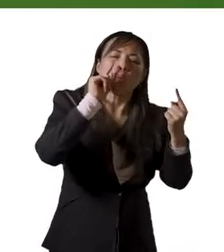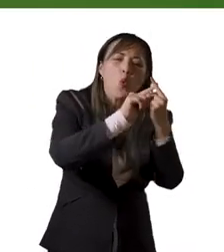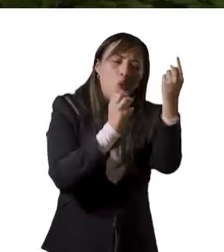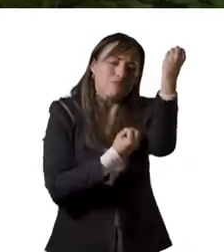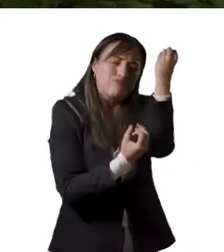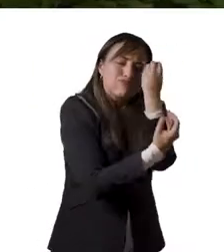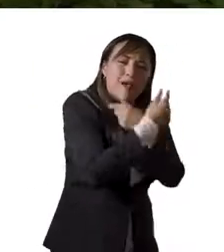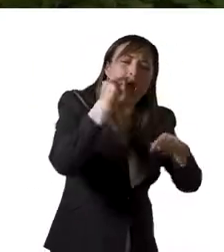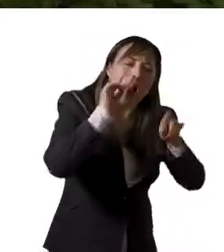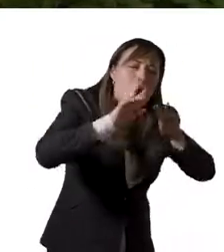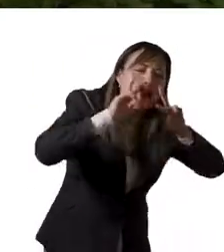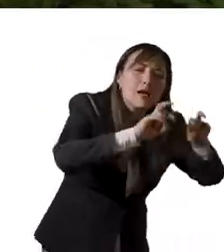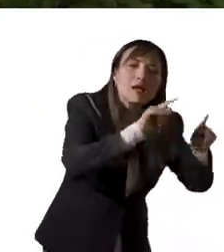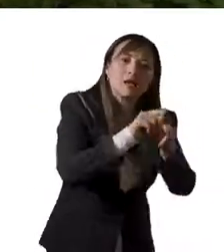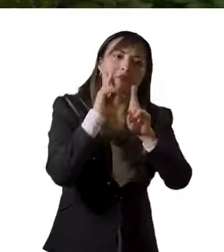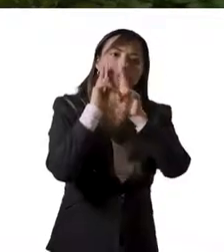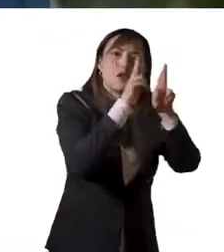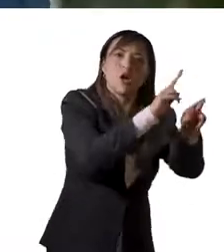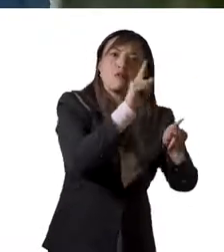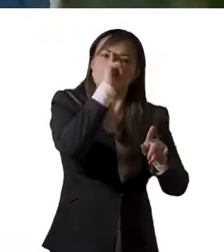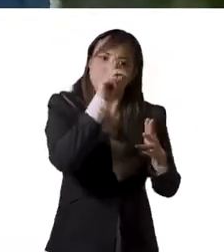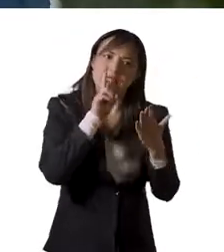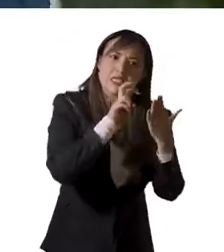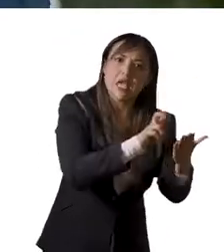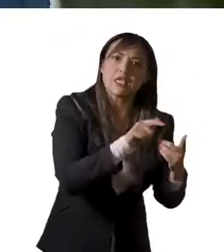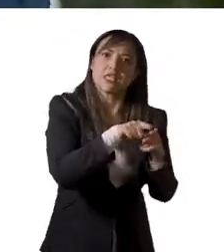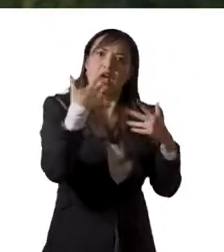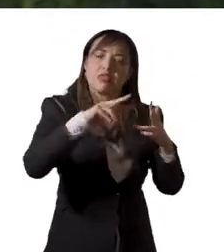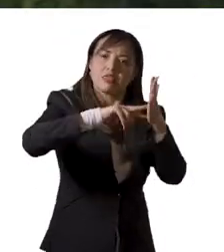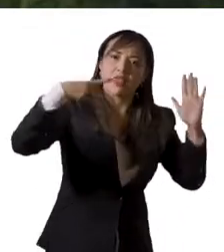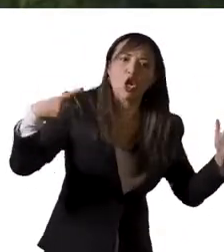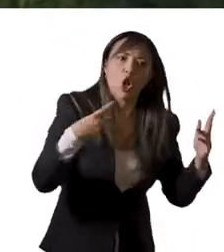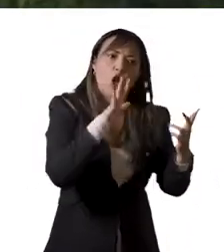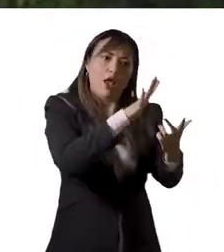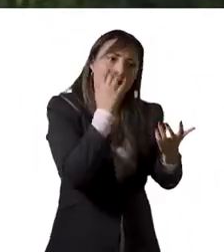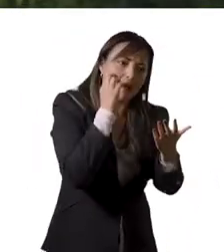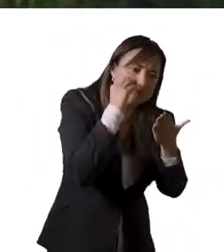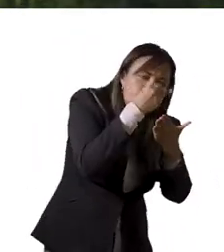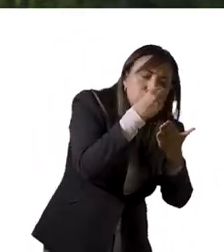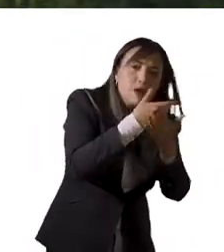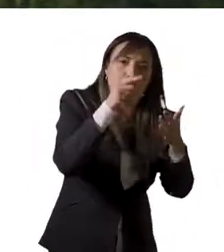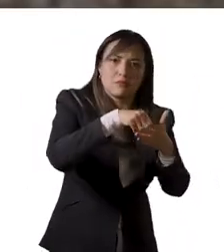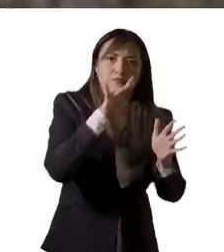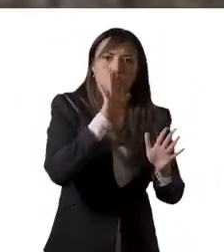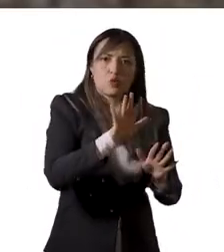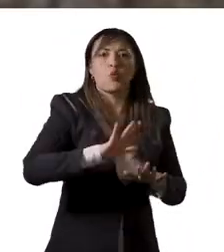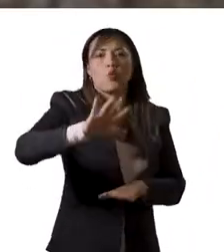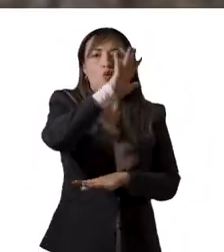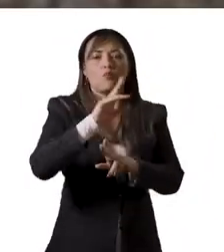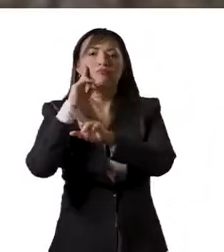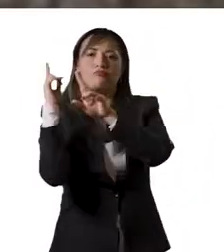Andrés fue reconocido como Centro de Ciencia, Tecnología e Innovación por MinCiencias.